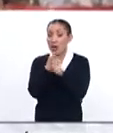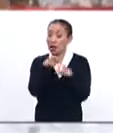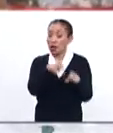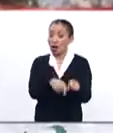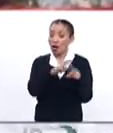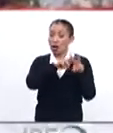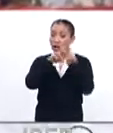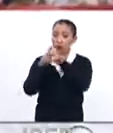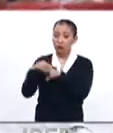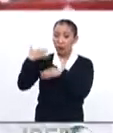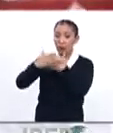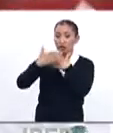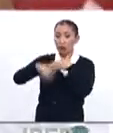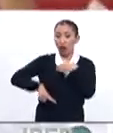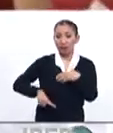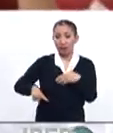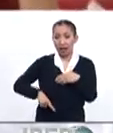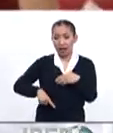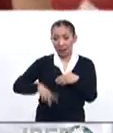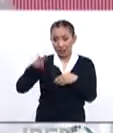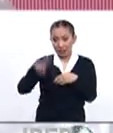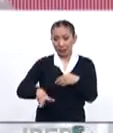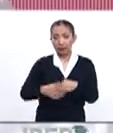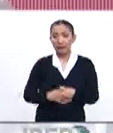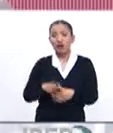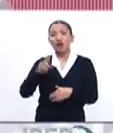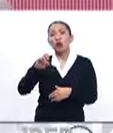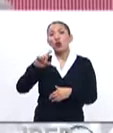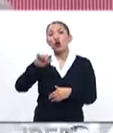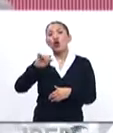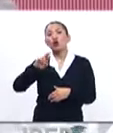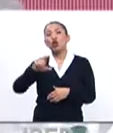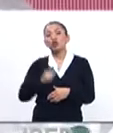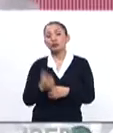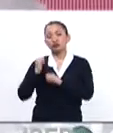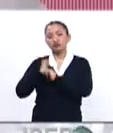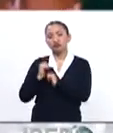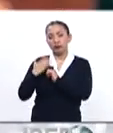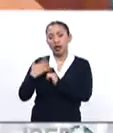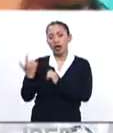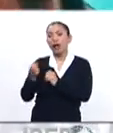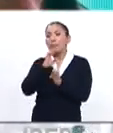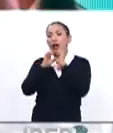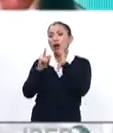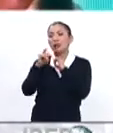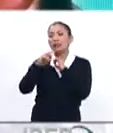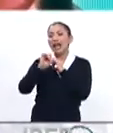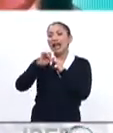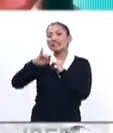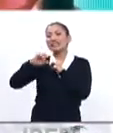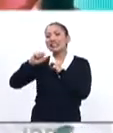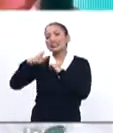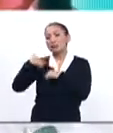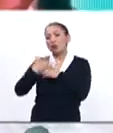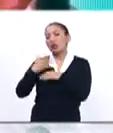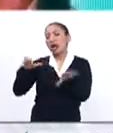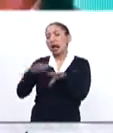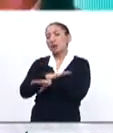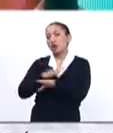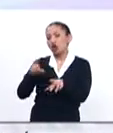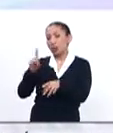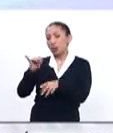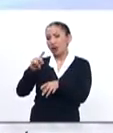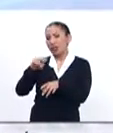estrella va a lograr el próximo gobierno, el PRD. Rómulo Roux, como abanderado, junto al periodista Luis Casís, irán por cambio